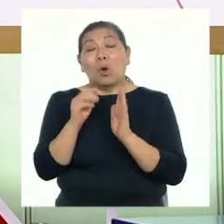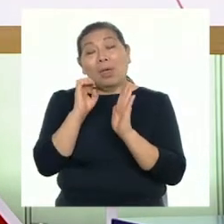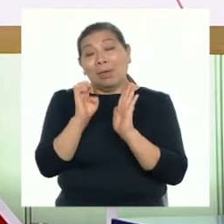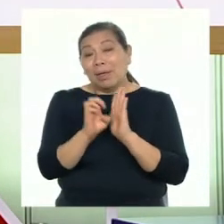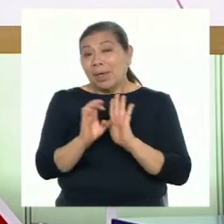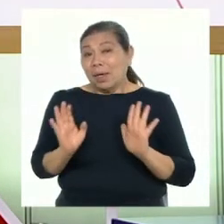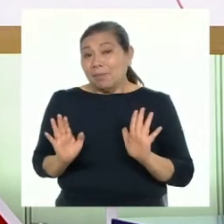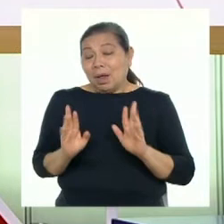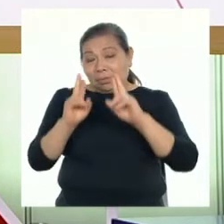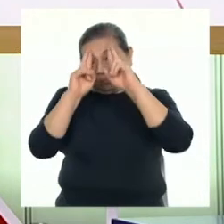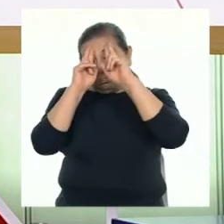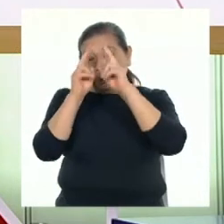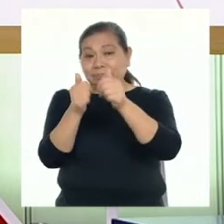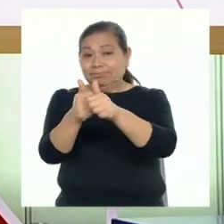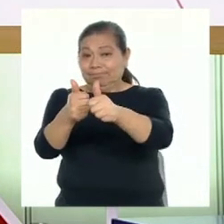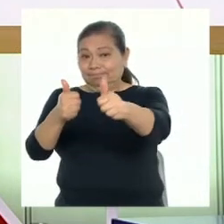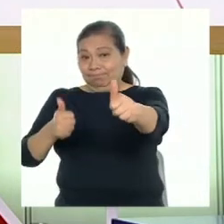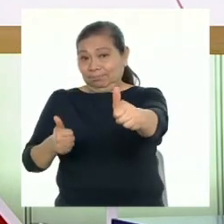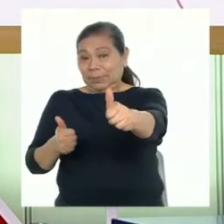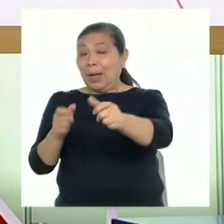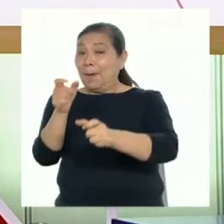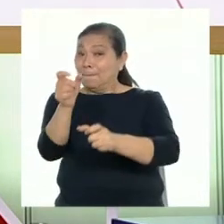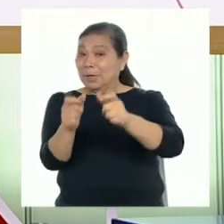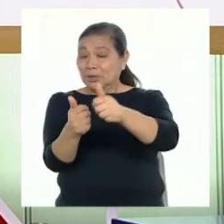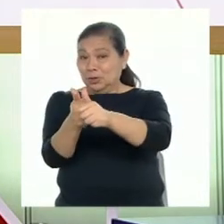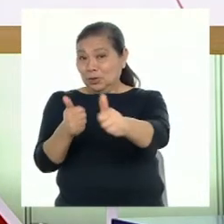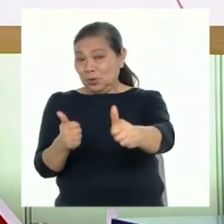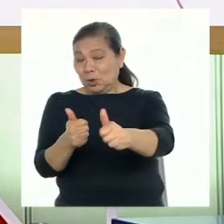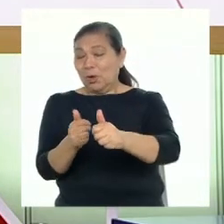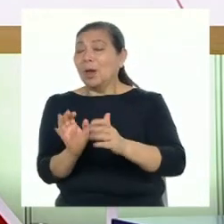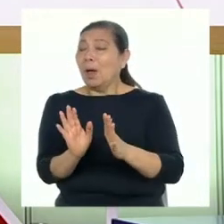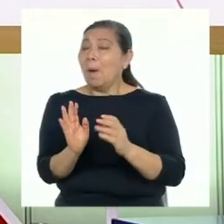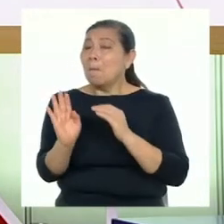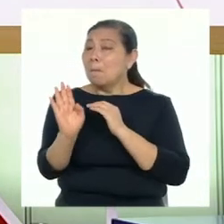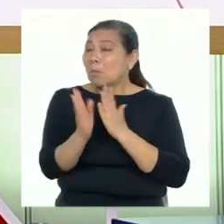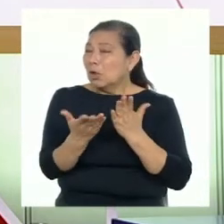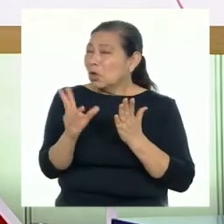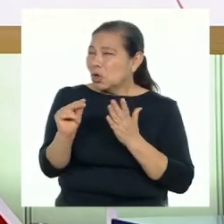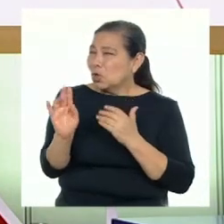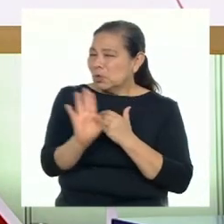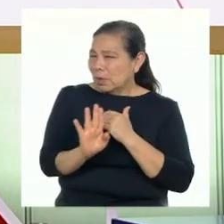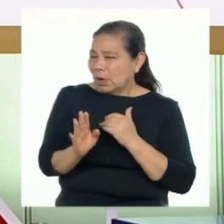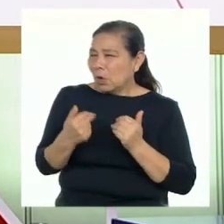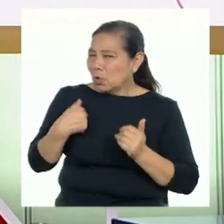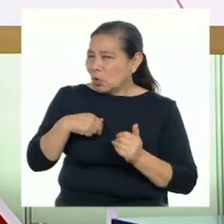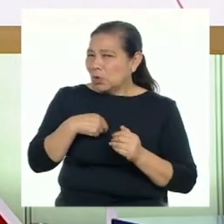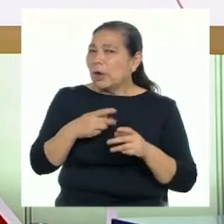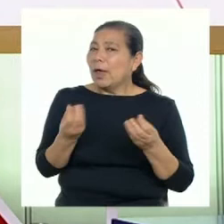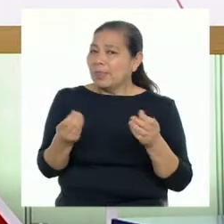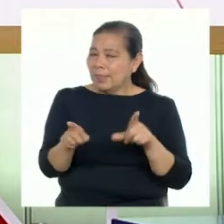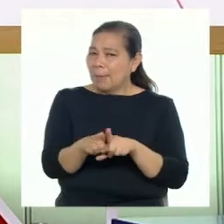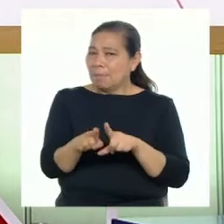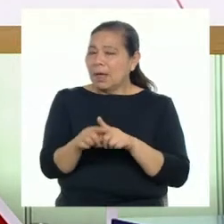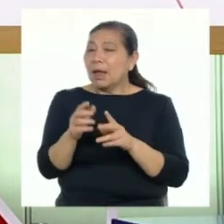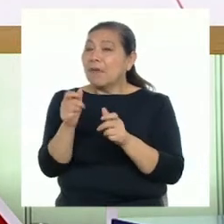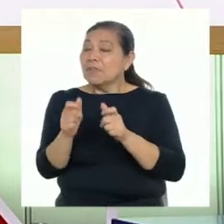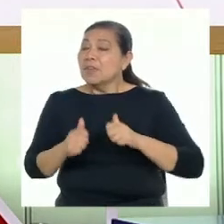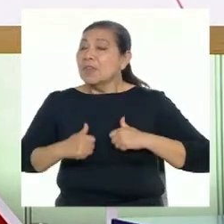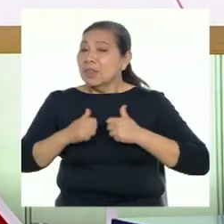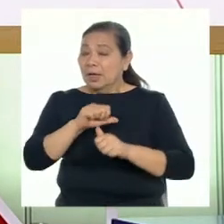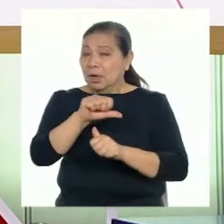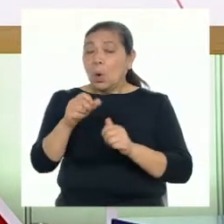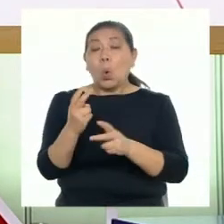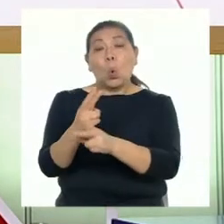ejemplo, respetar la distancia social en espacios públicos. Nos protege no solo a nosotros, sino también a los que nos rodean.